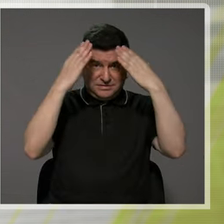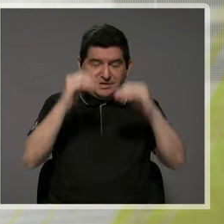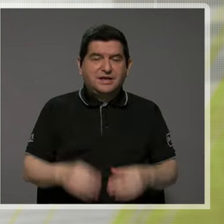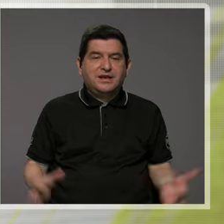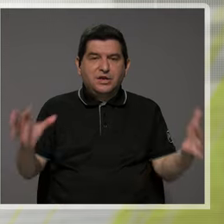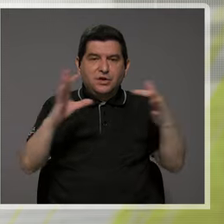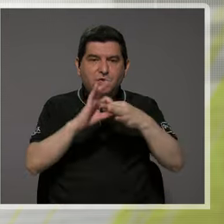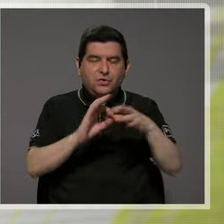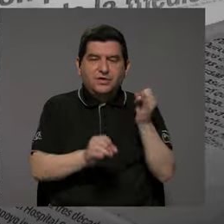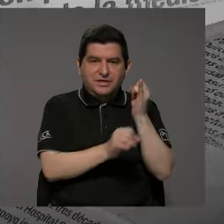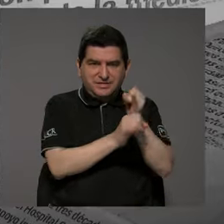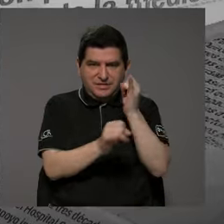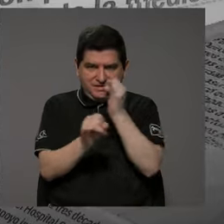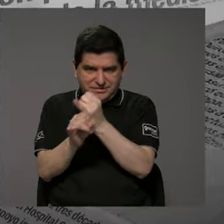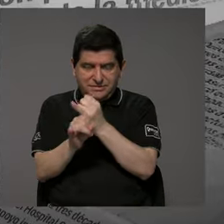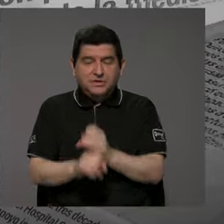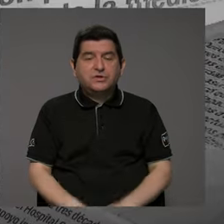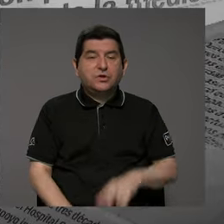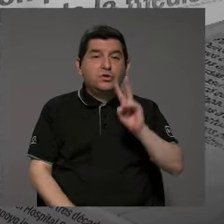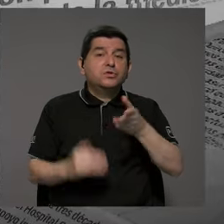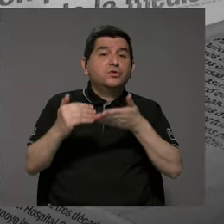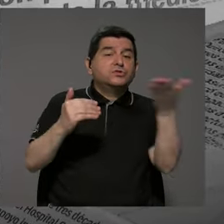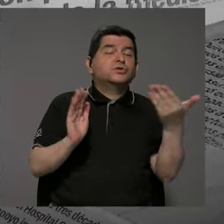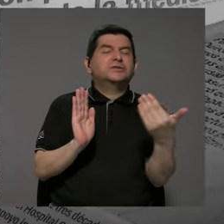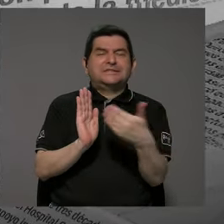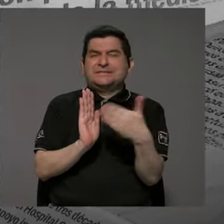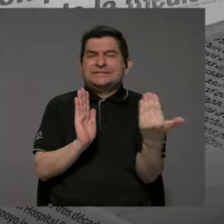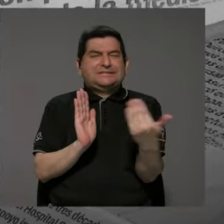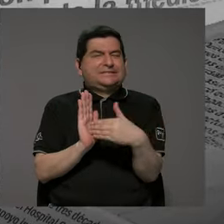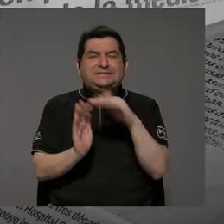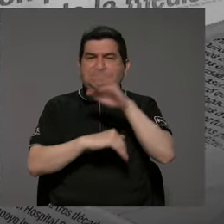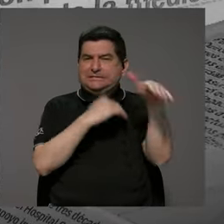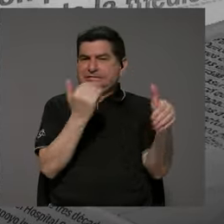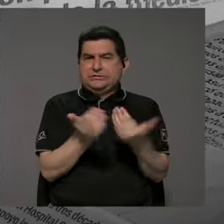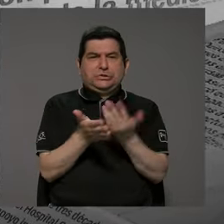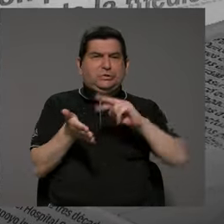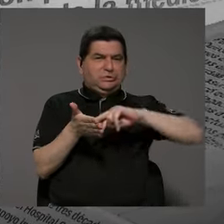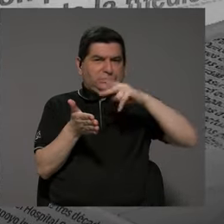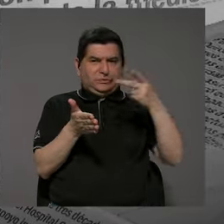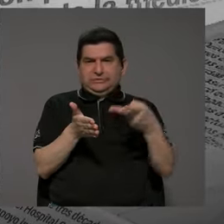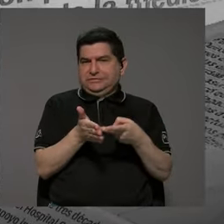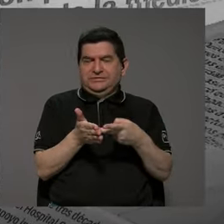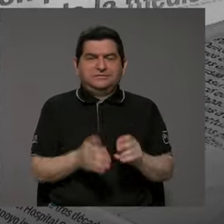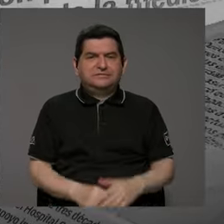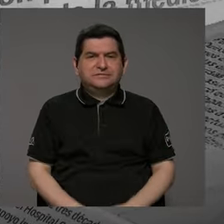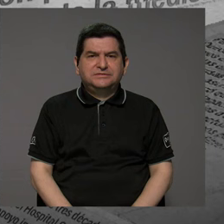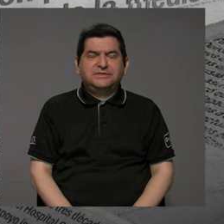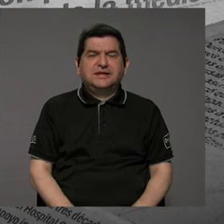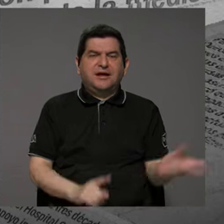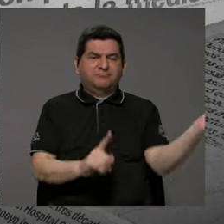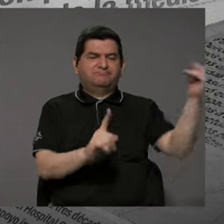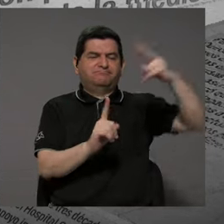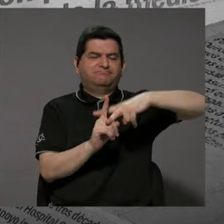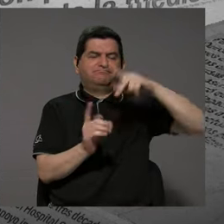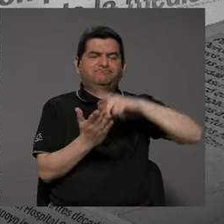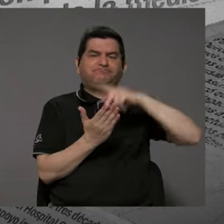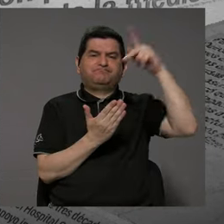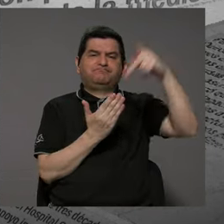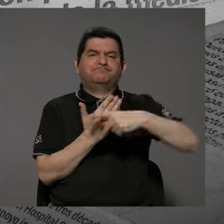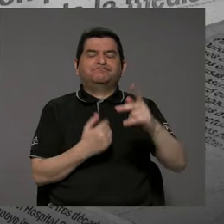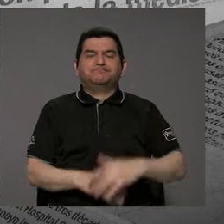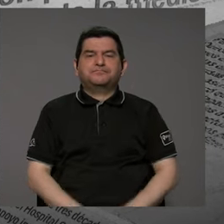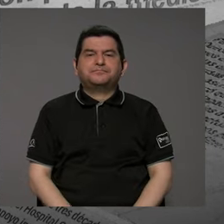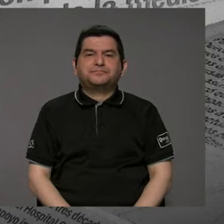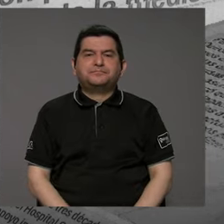interinstitucional son dos factores que han afectado muchísimo todo lo que ha sido, ¿verdad? La ejecución de estos programas.